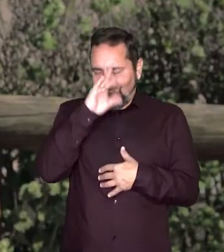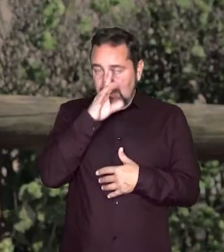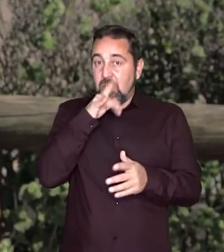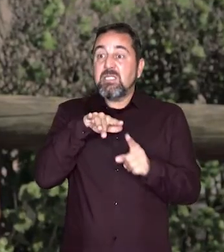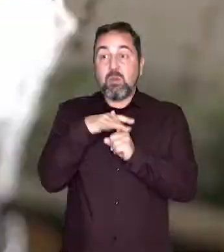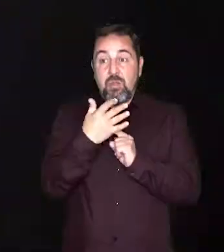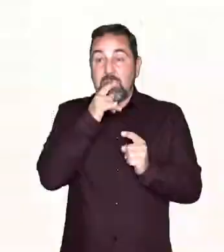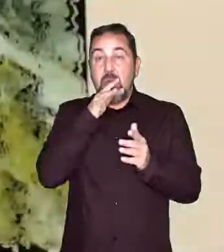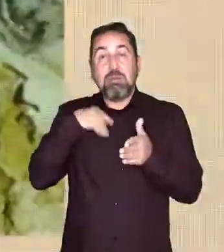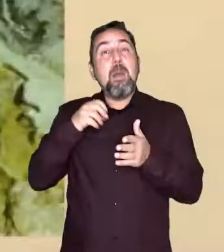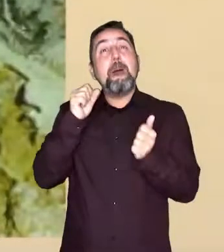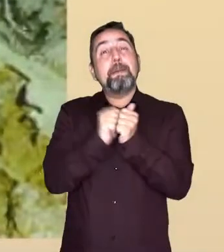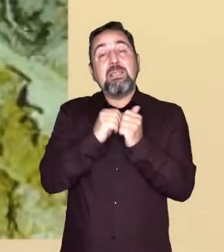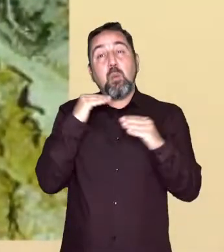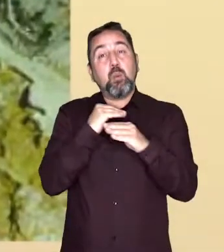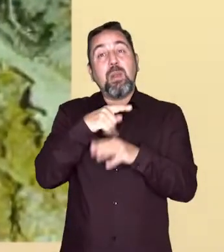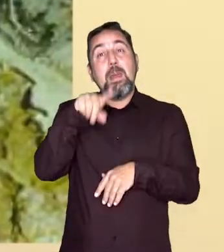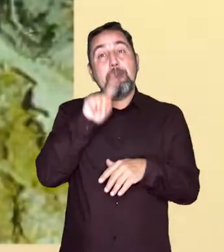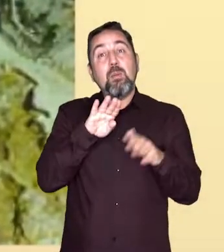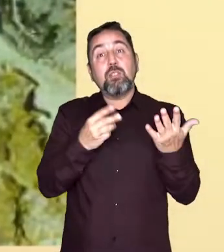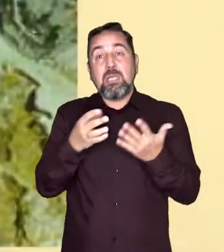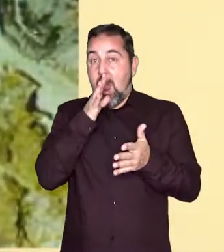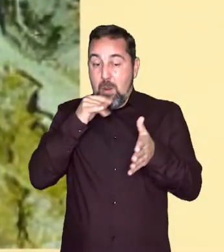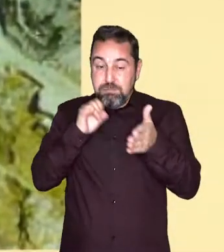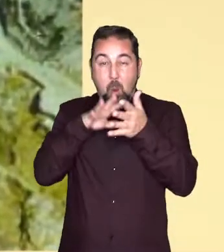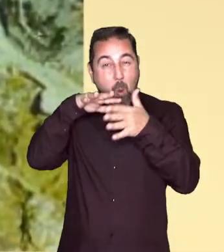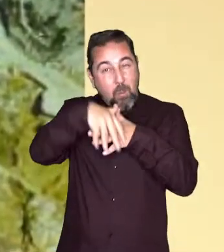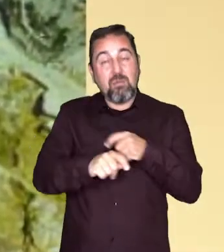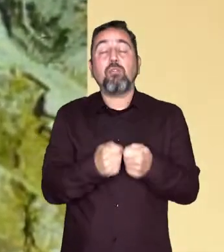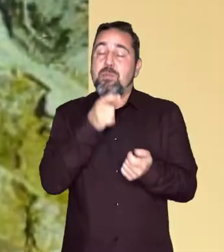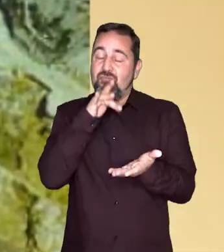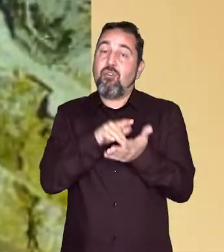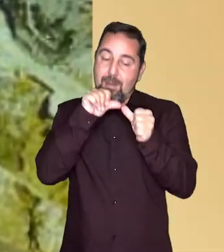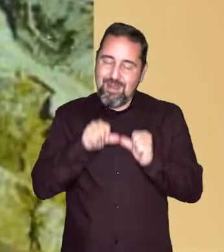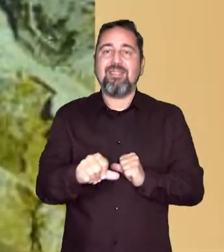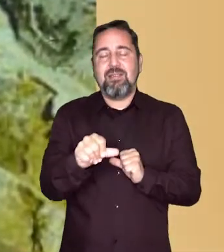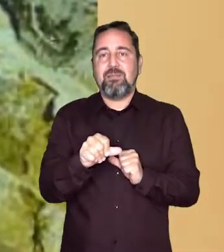aprendidas del colapso de la antigua presa de Tows el 20 de octubre de 1982.